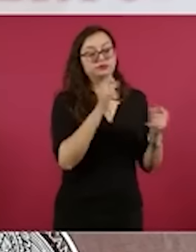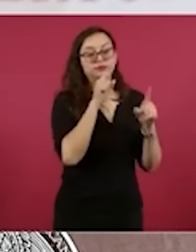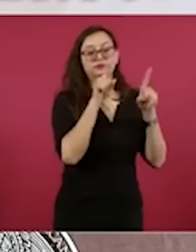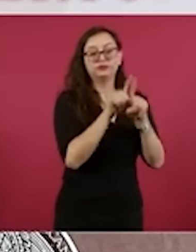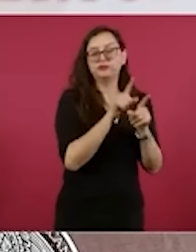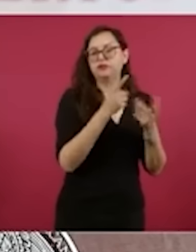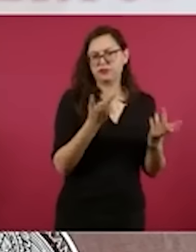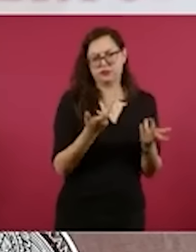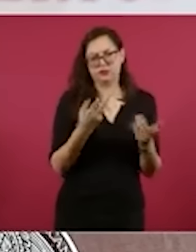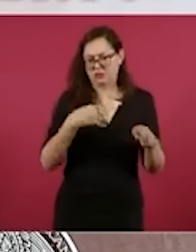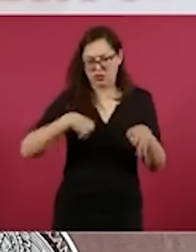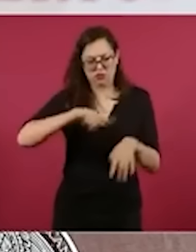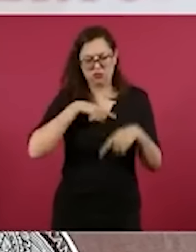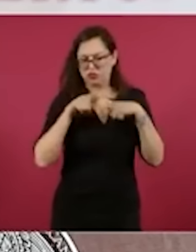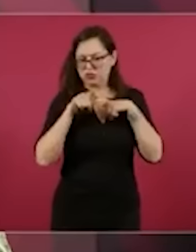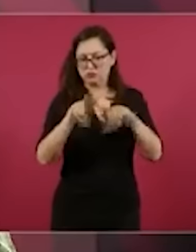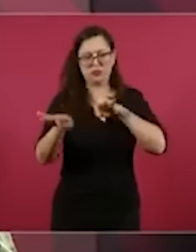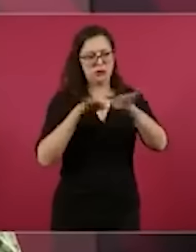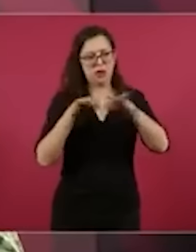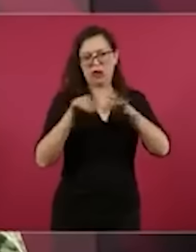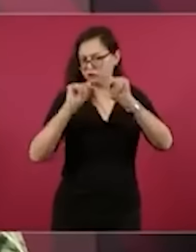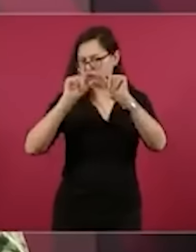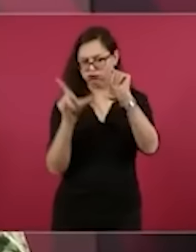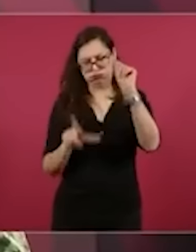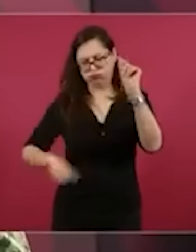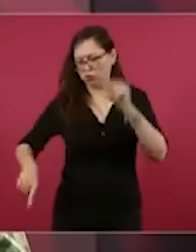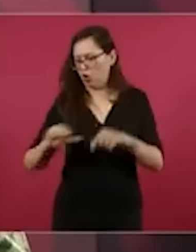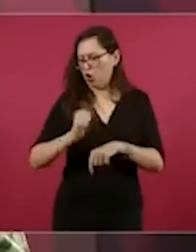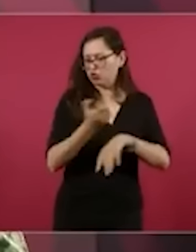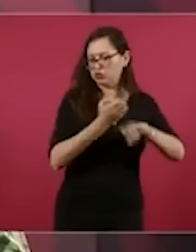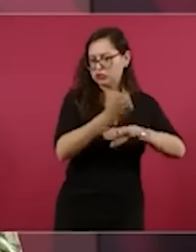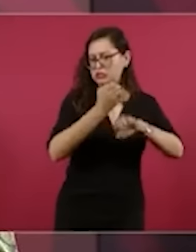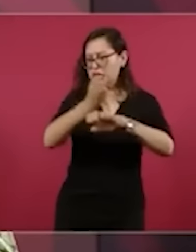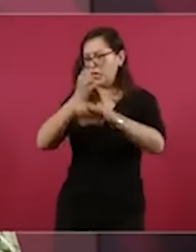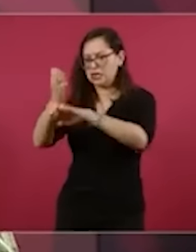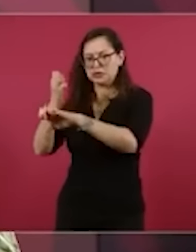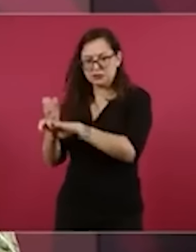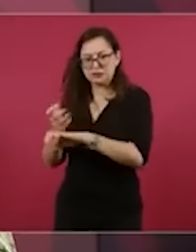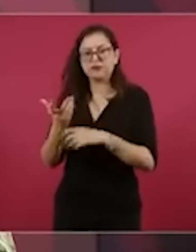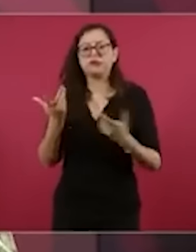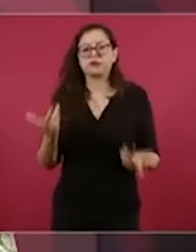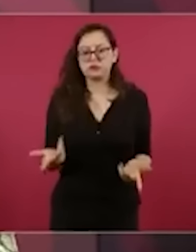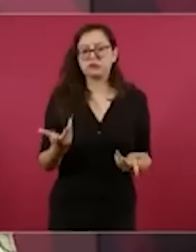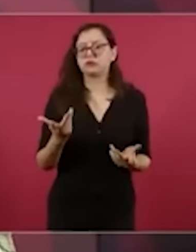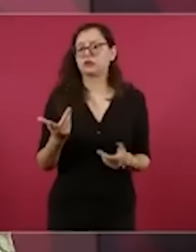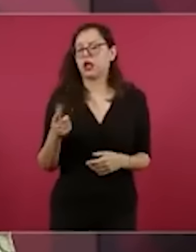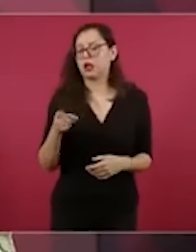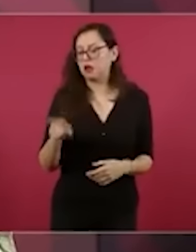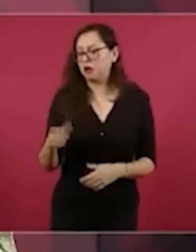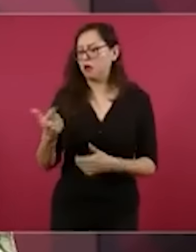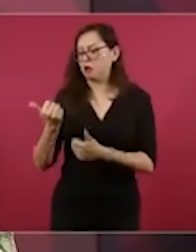a la seguridad pública. Estamos realizando las acciones que se requieren, tanto Fuerzas Armadas